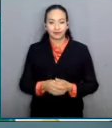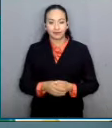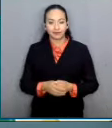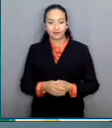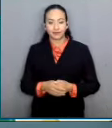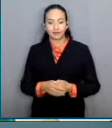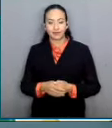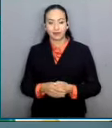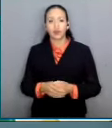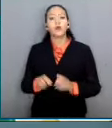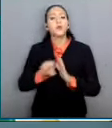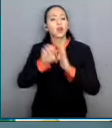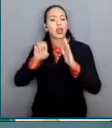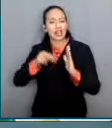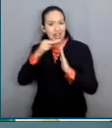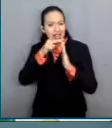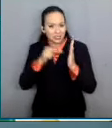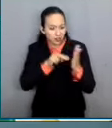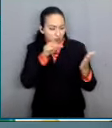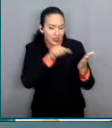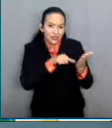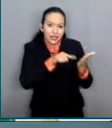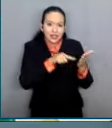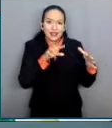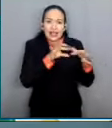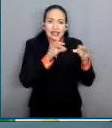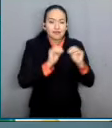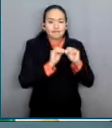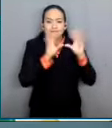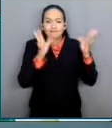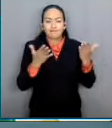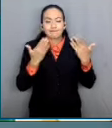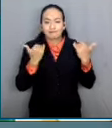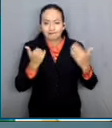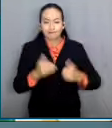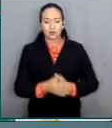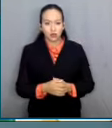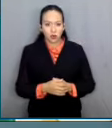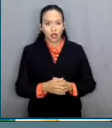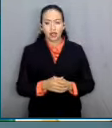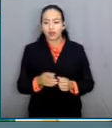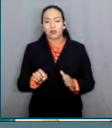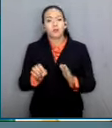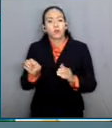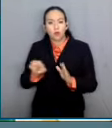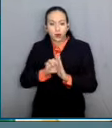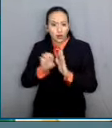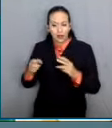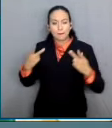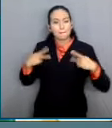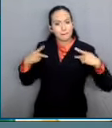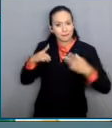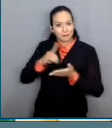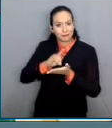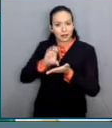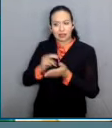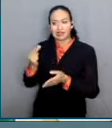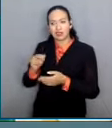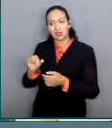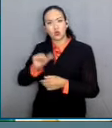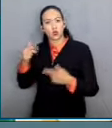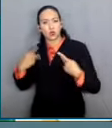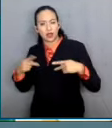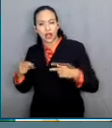dan la posibilidad de hacerlo de alguna manera. El Estado de Interdicción Mínimo dice pues a través de esta persona. Estas normas pues simplemente dicen tú no puedes, ¿no?